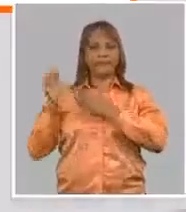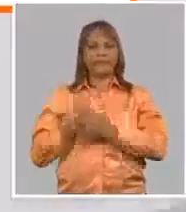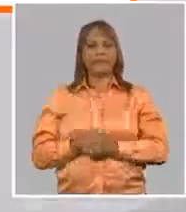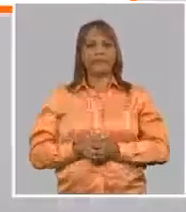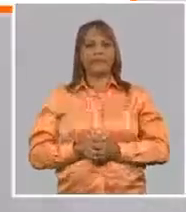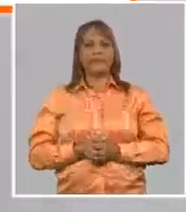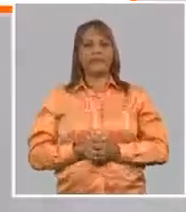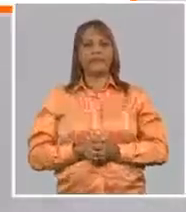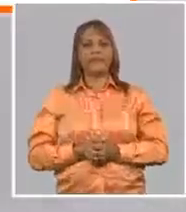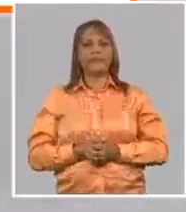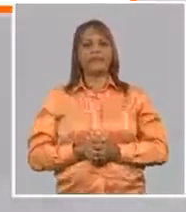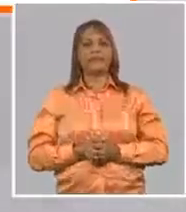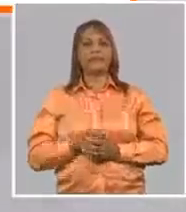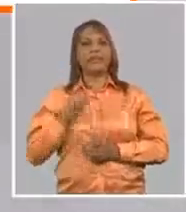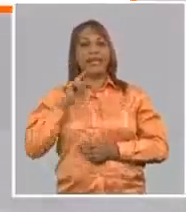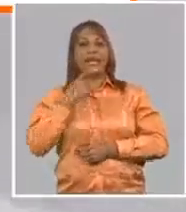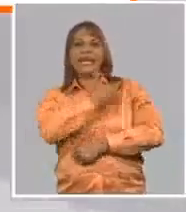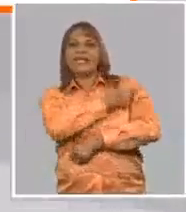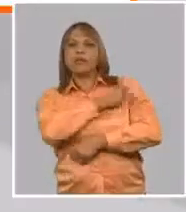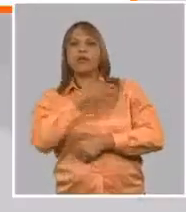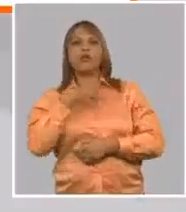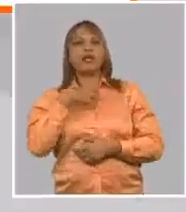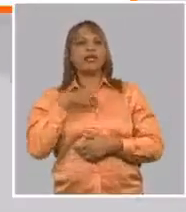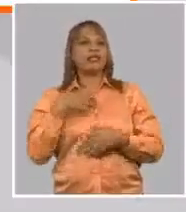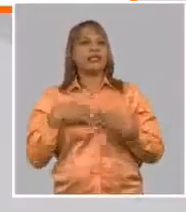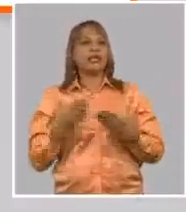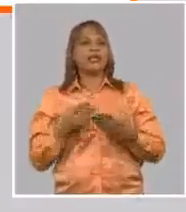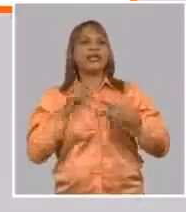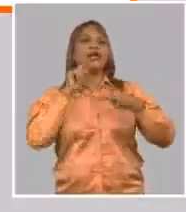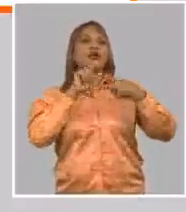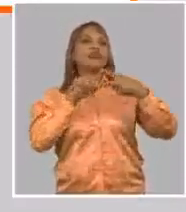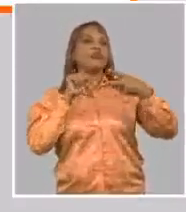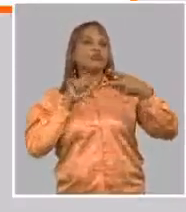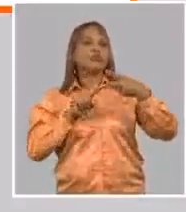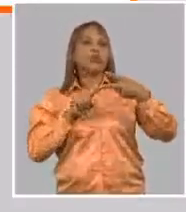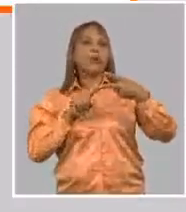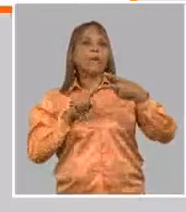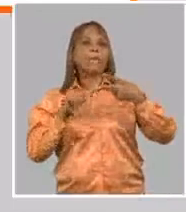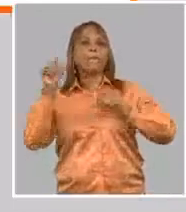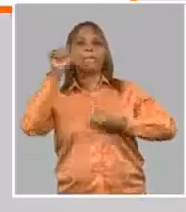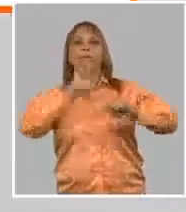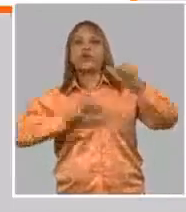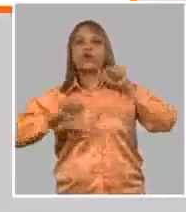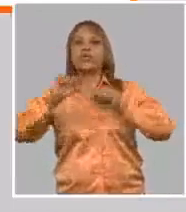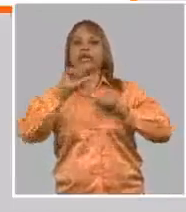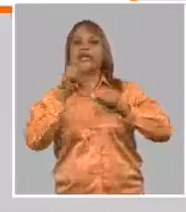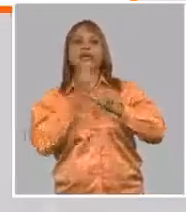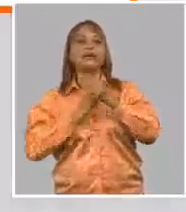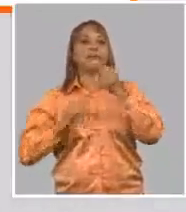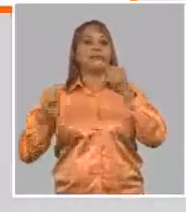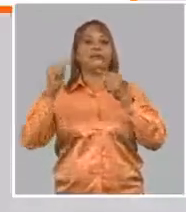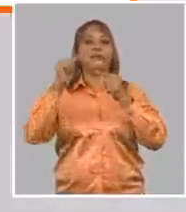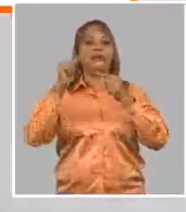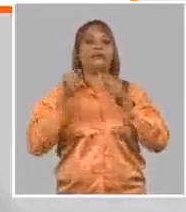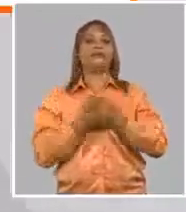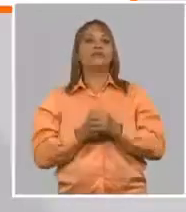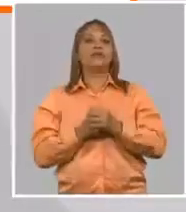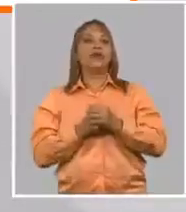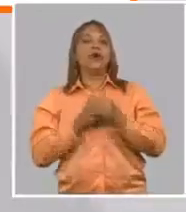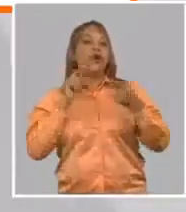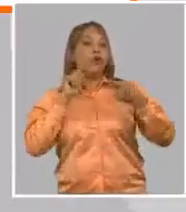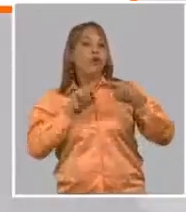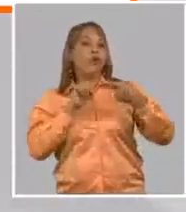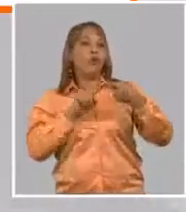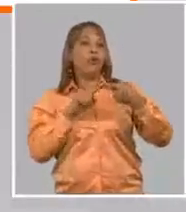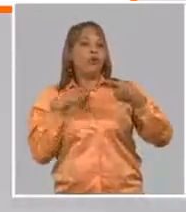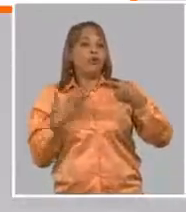Miren, este candidato cuenta de dos proteínas esencialmente. Una es a la que el doctor Vicente